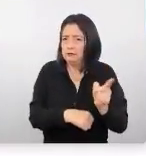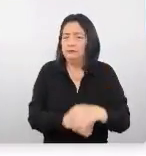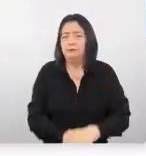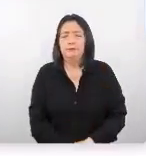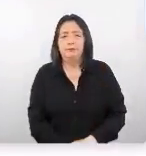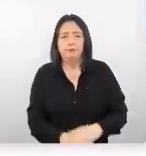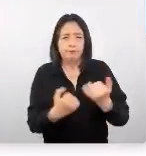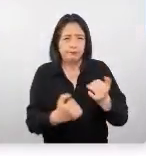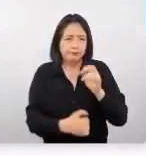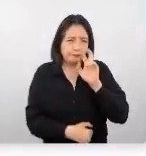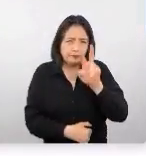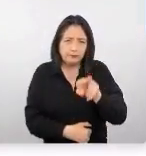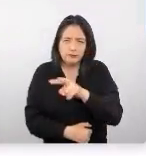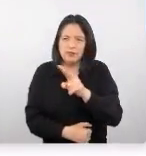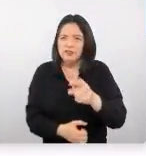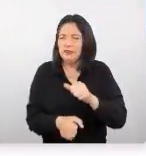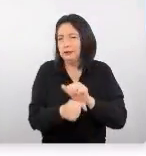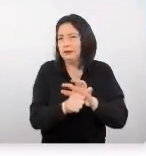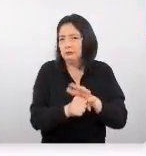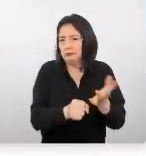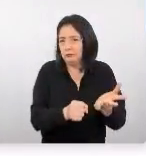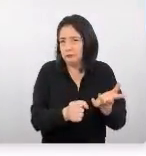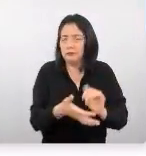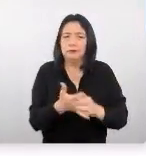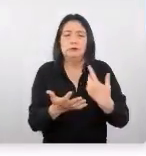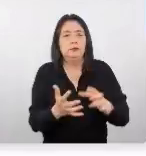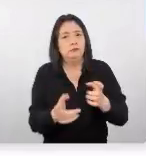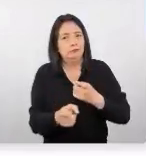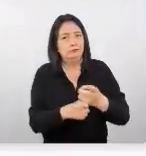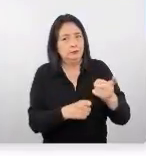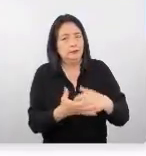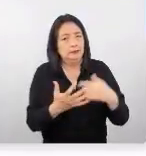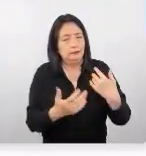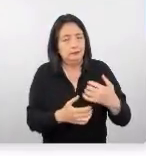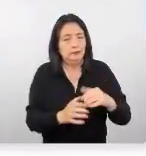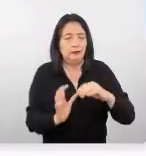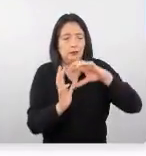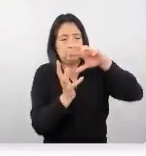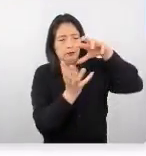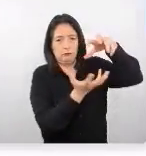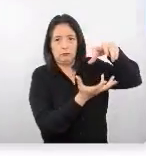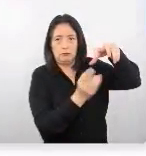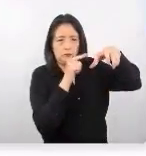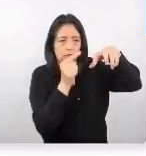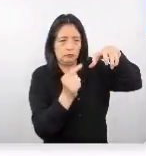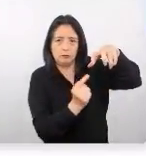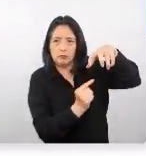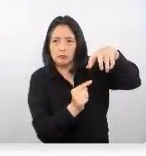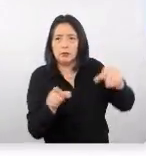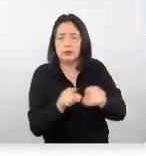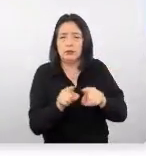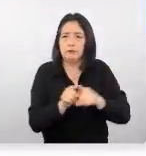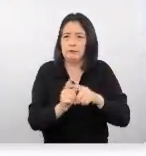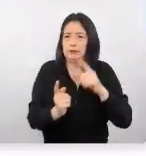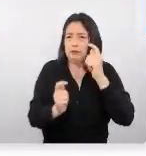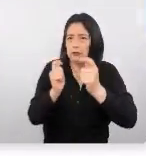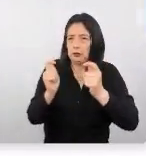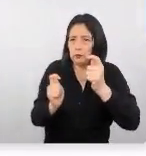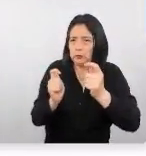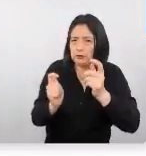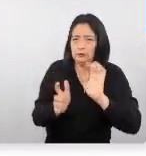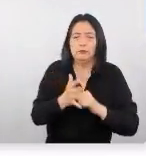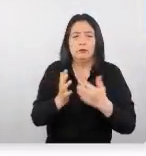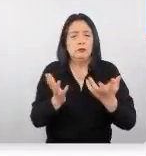Vamos a ver un poco la pandemia porque de hecho es algo que ha ido afectado el panorama global y con ello también el turismo que